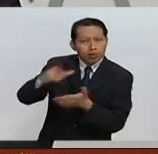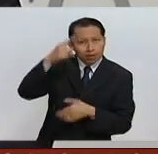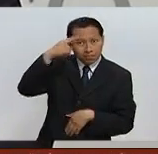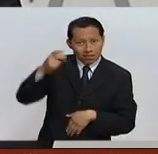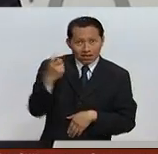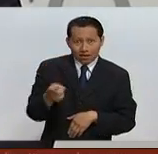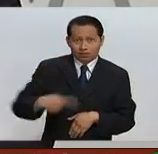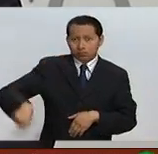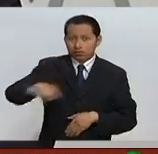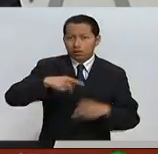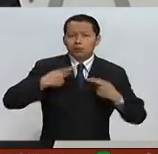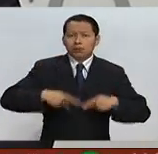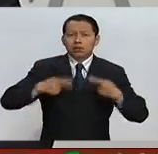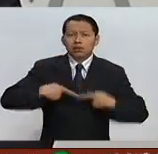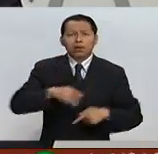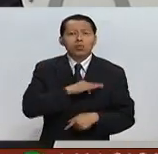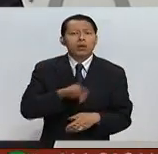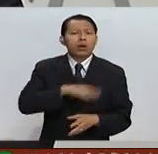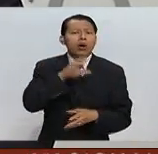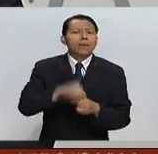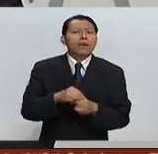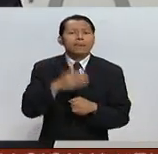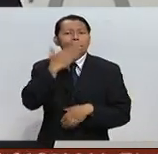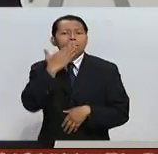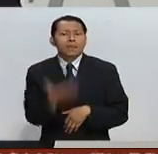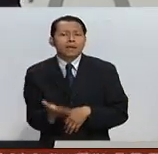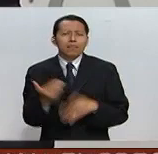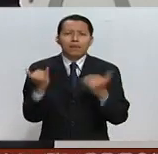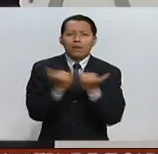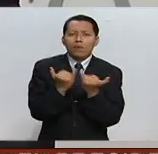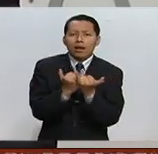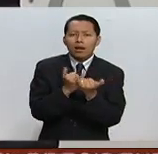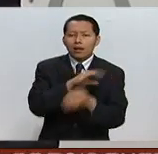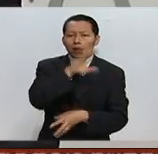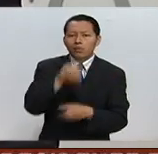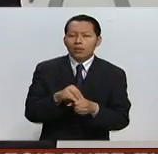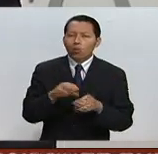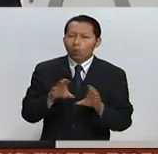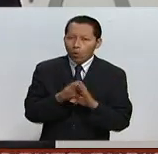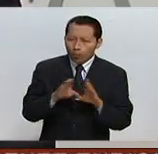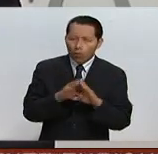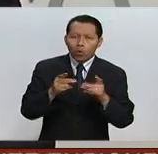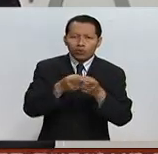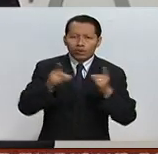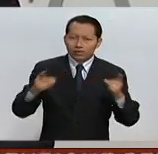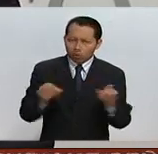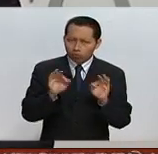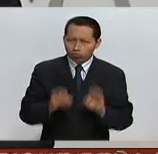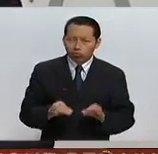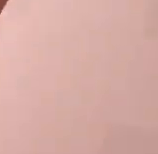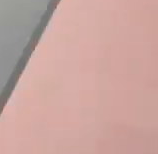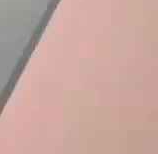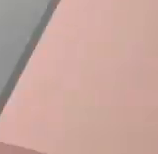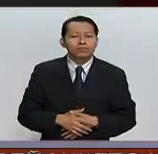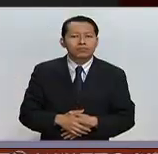entidad tengan condiciones de bienestar y de desarrollo aceptables.